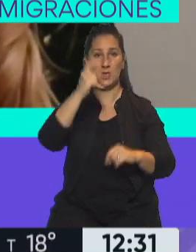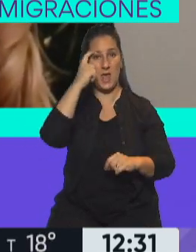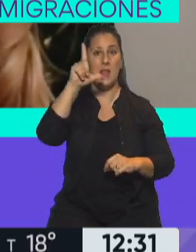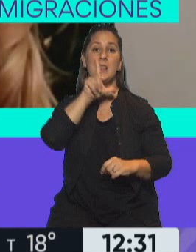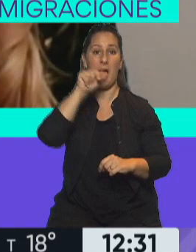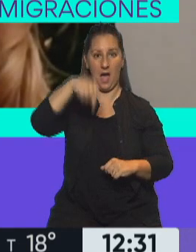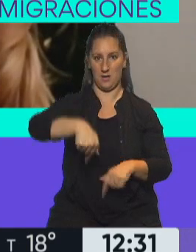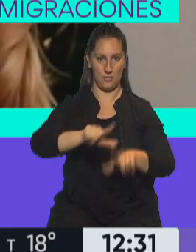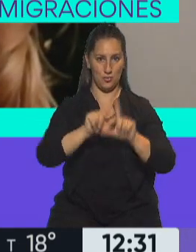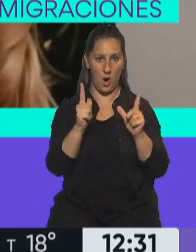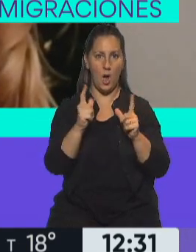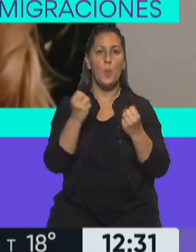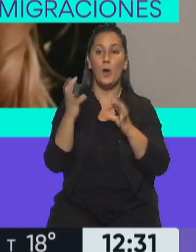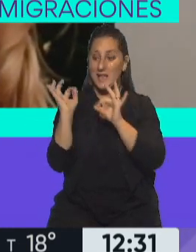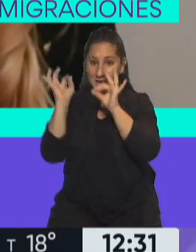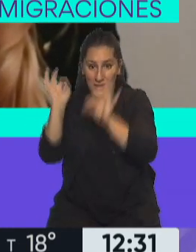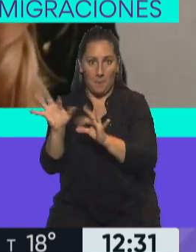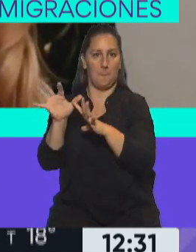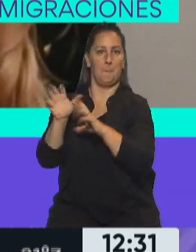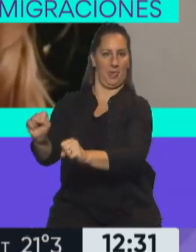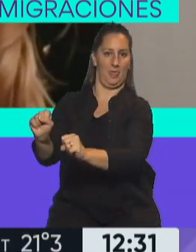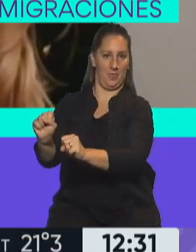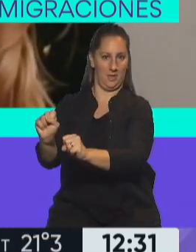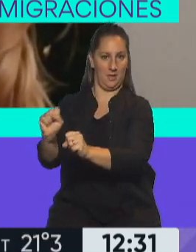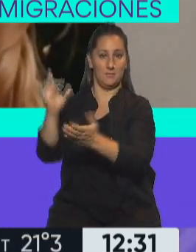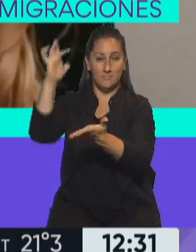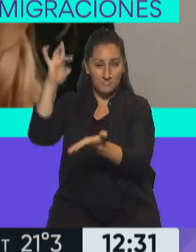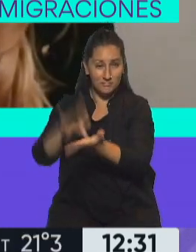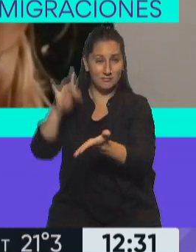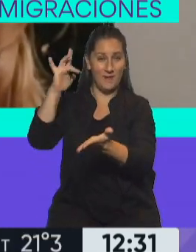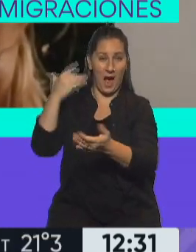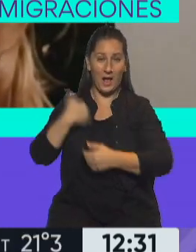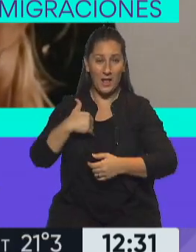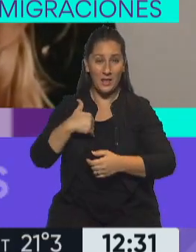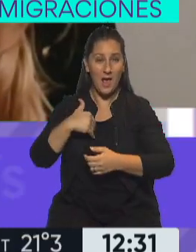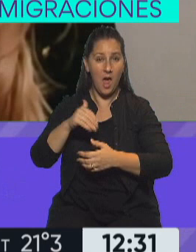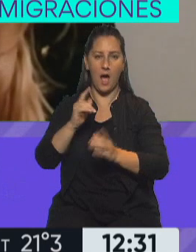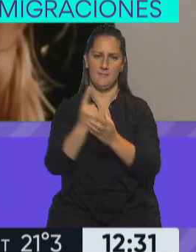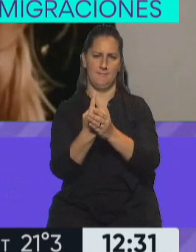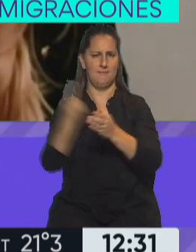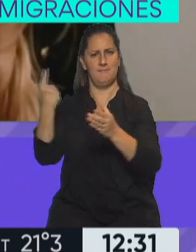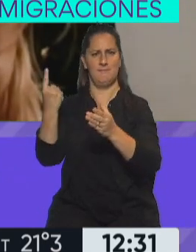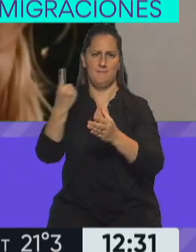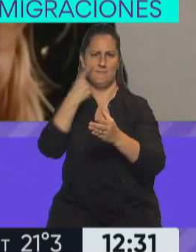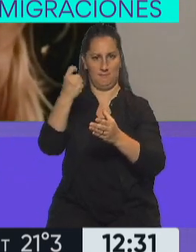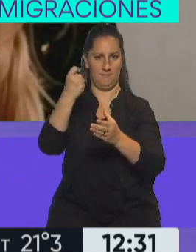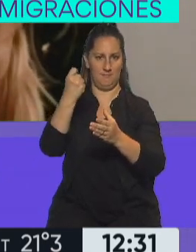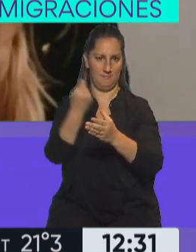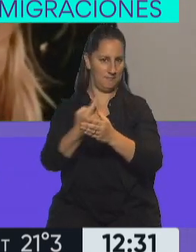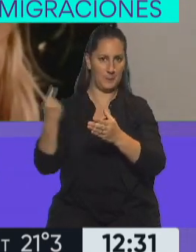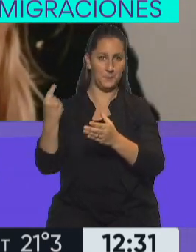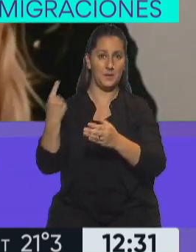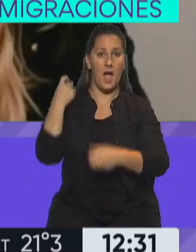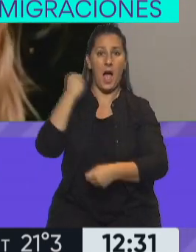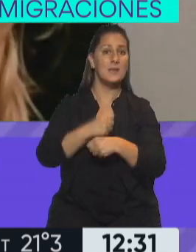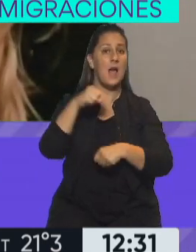porque se detectó apenas ingresaron al país, apenas pisaron suelo argentino y detectaron, se aislaron. Y hasta el